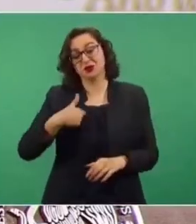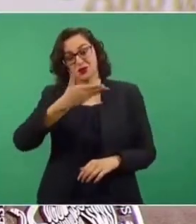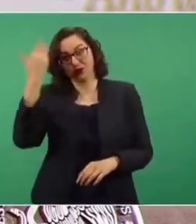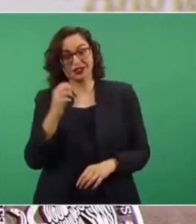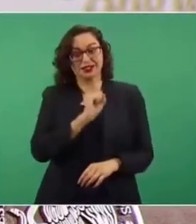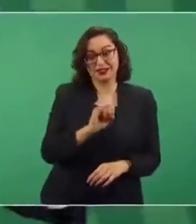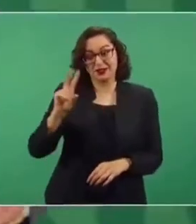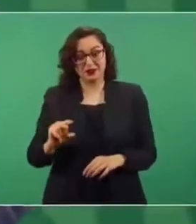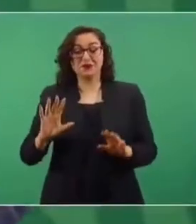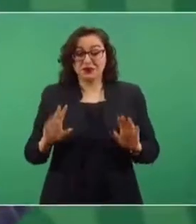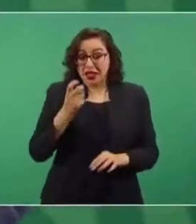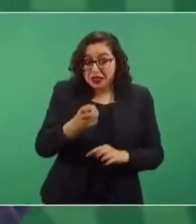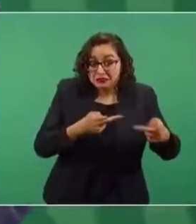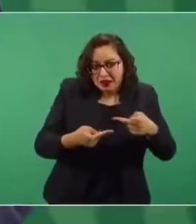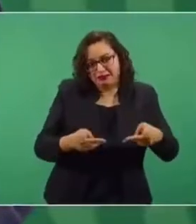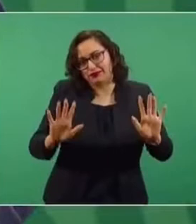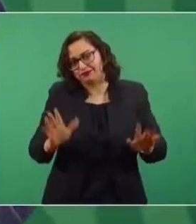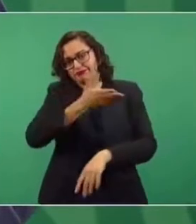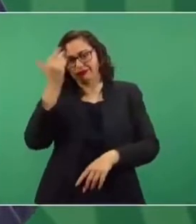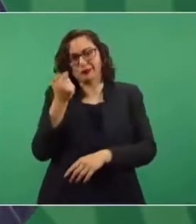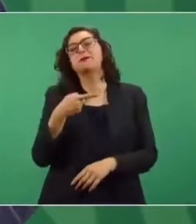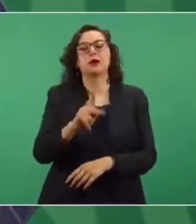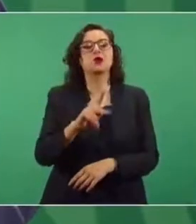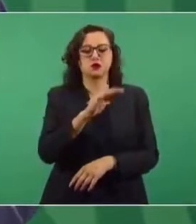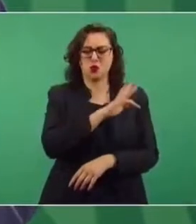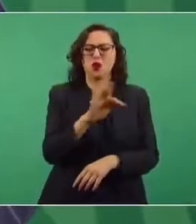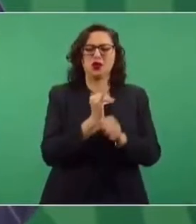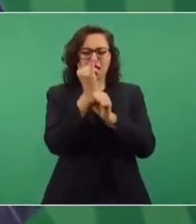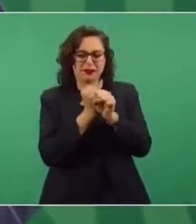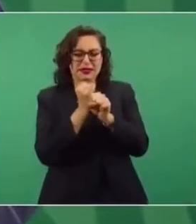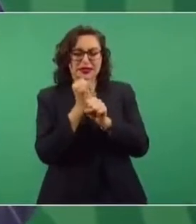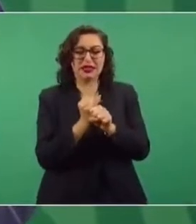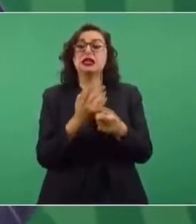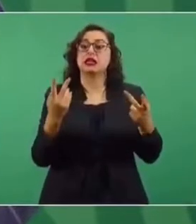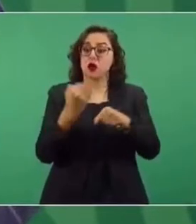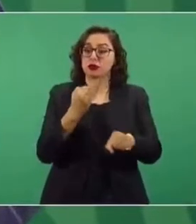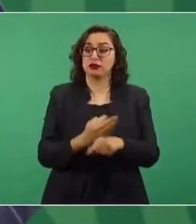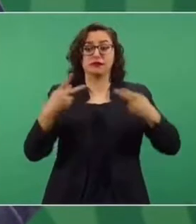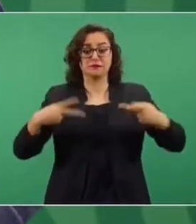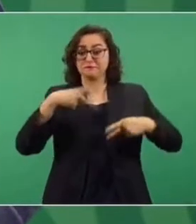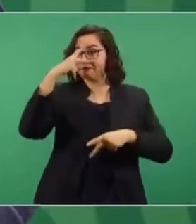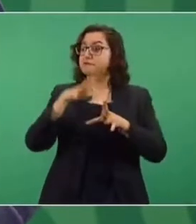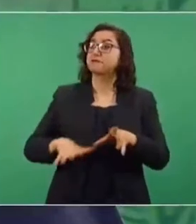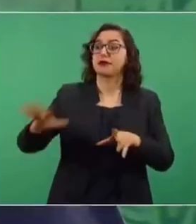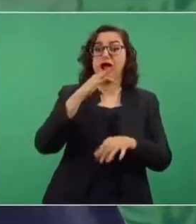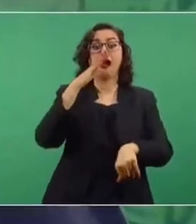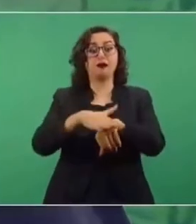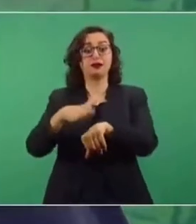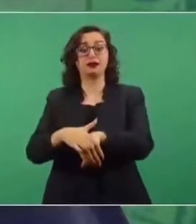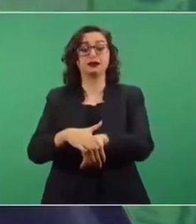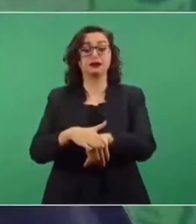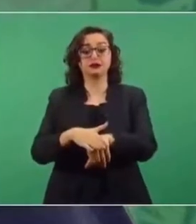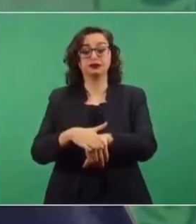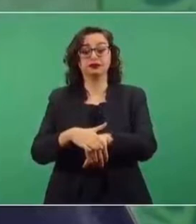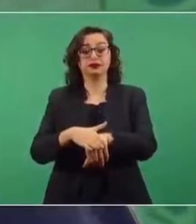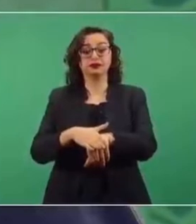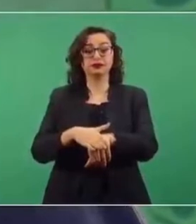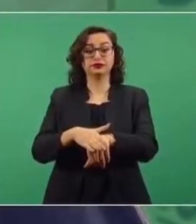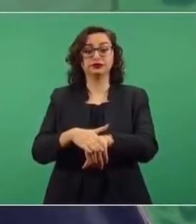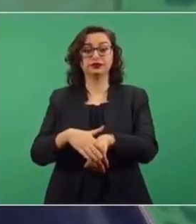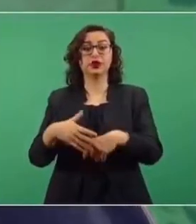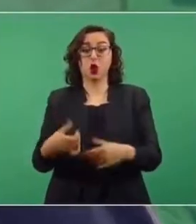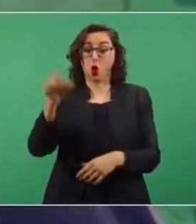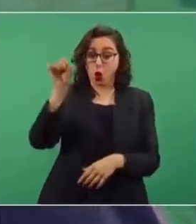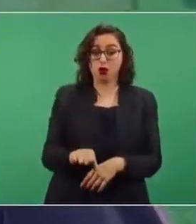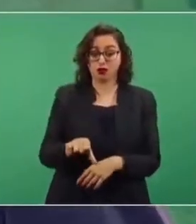indagar sobre este asunto y quiero informarle al pueblo de México que a partir del